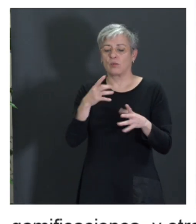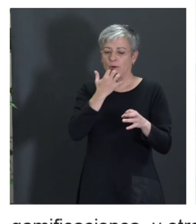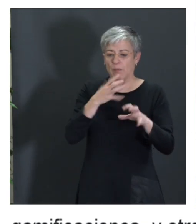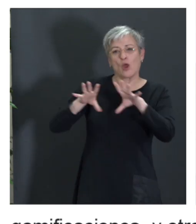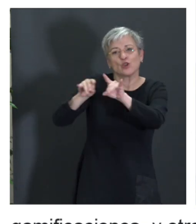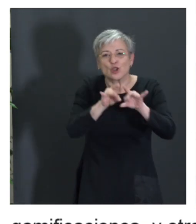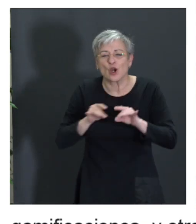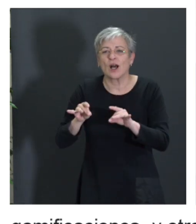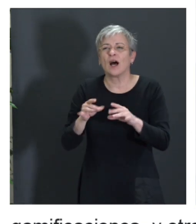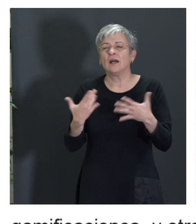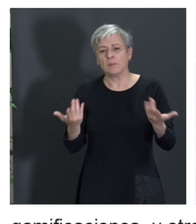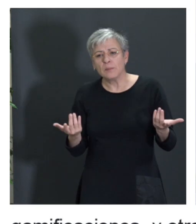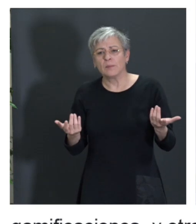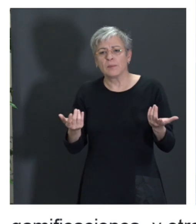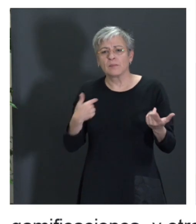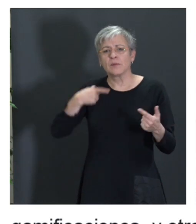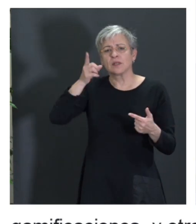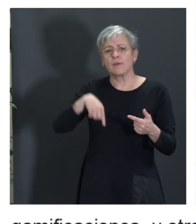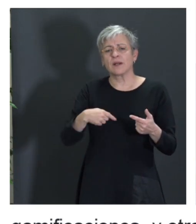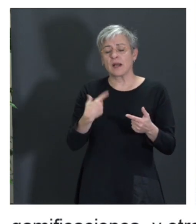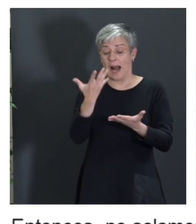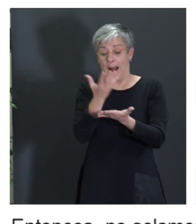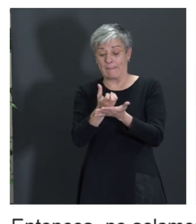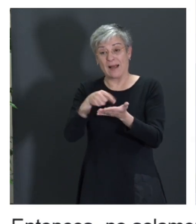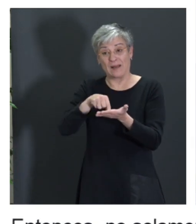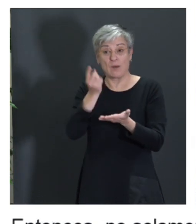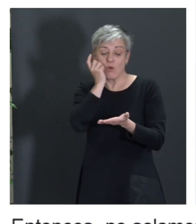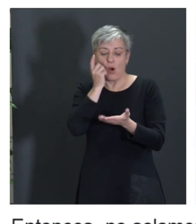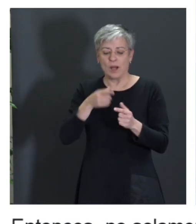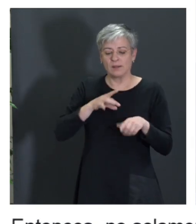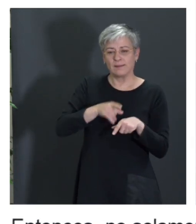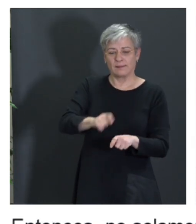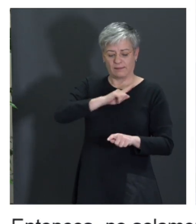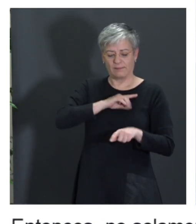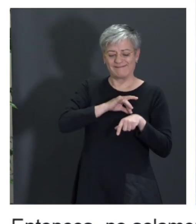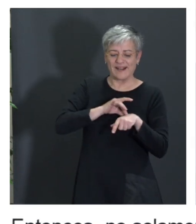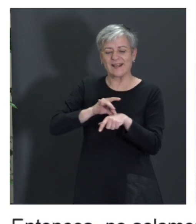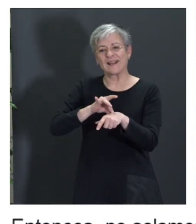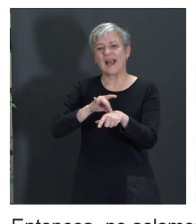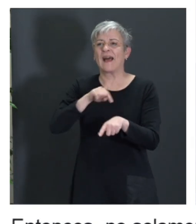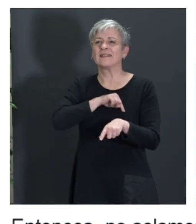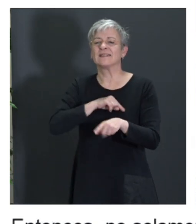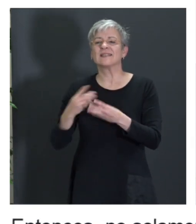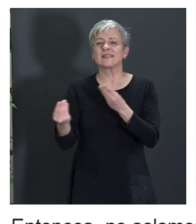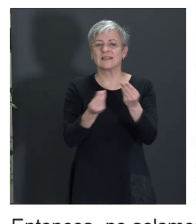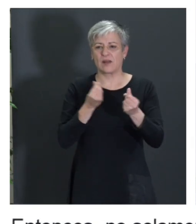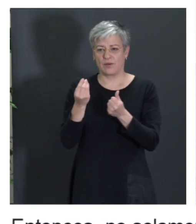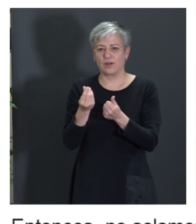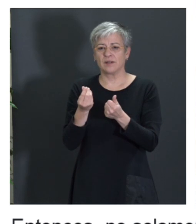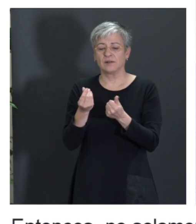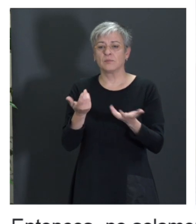tocar. Pero también, pues, hacemos que la aplicación móvil, digamos, te conduzca a través de las sensaciones, ¿no? De forma que todo el mundo,